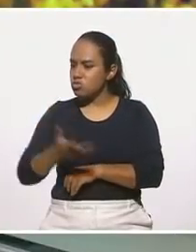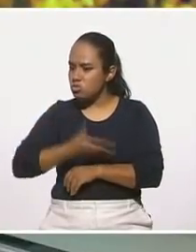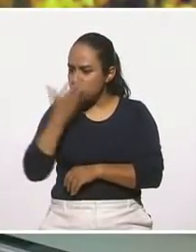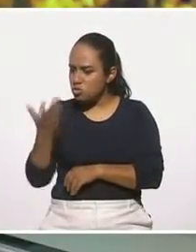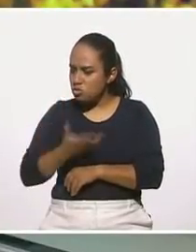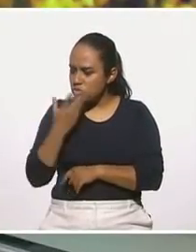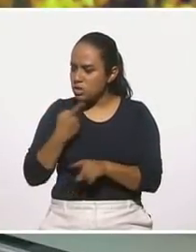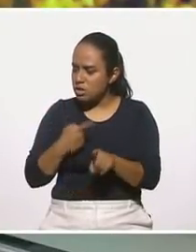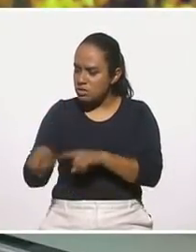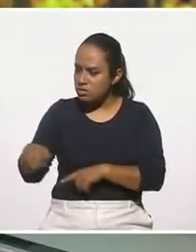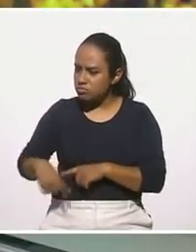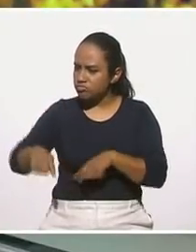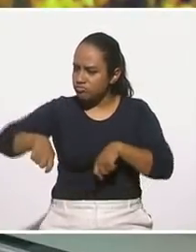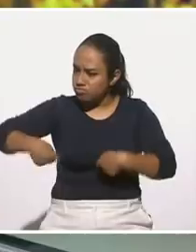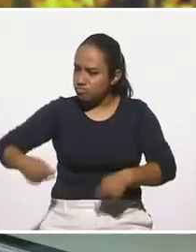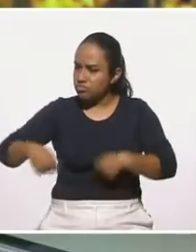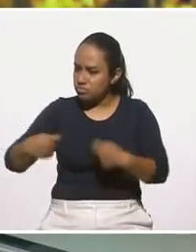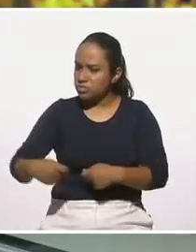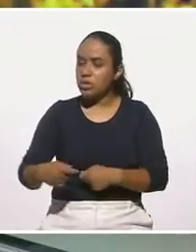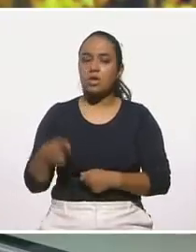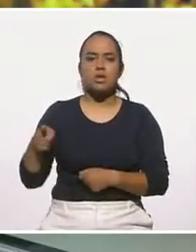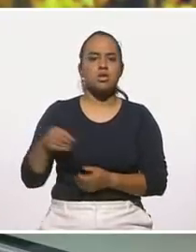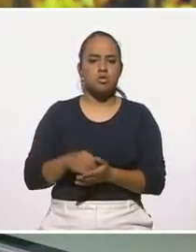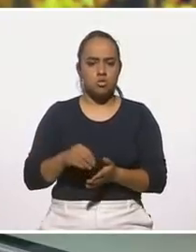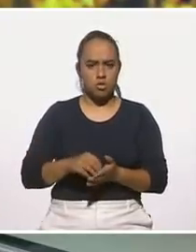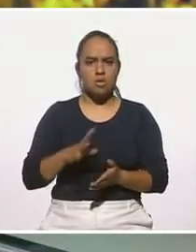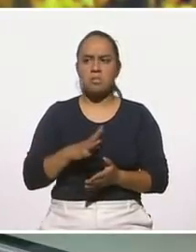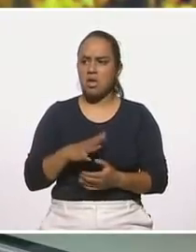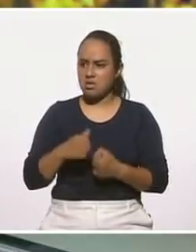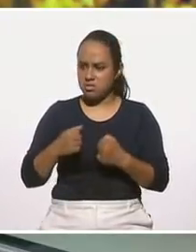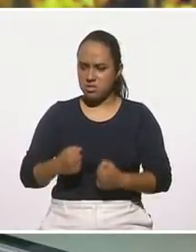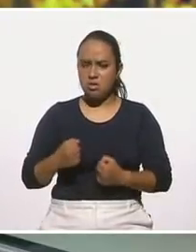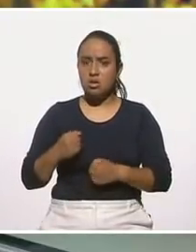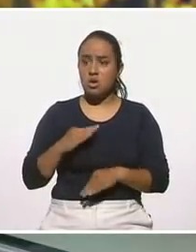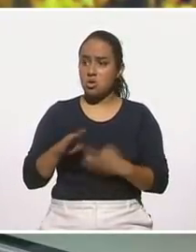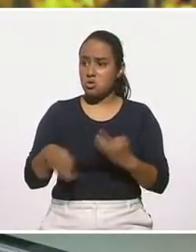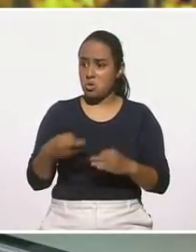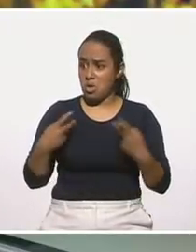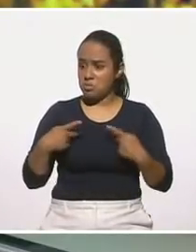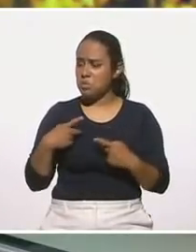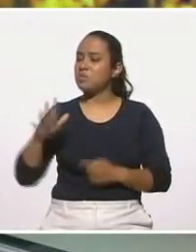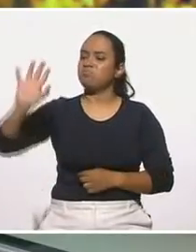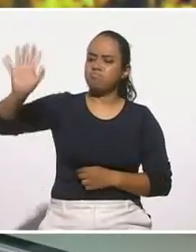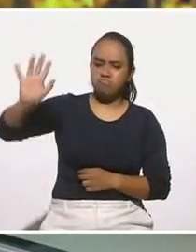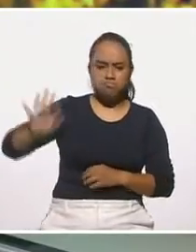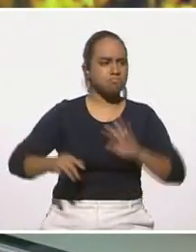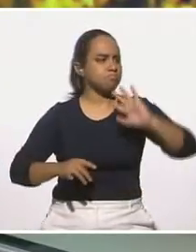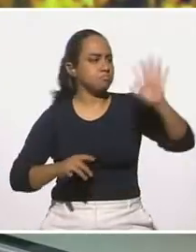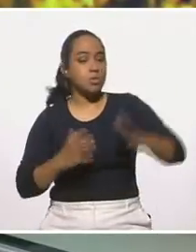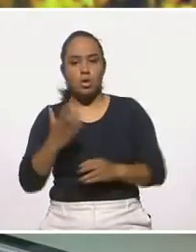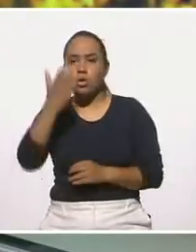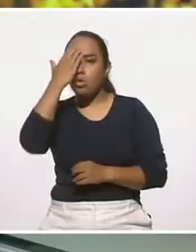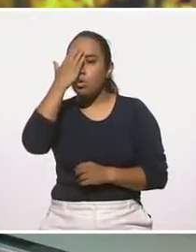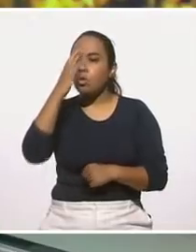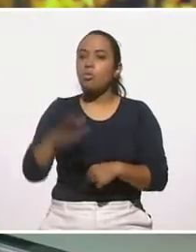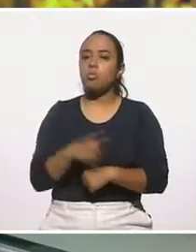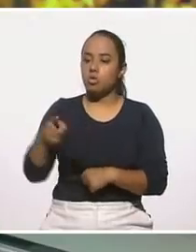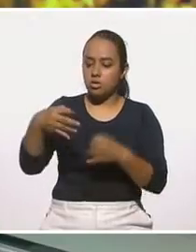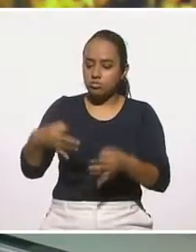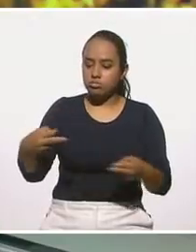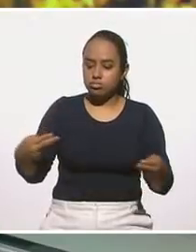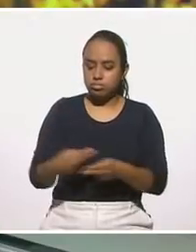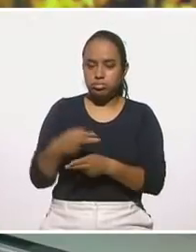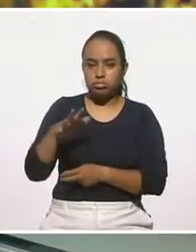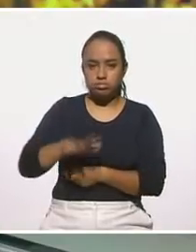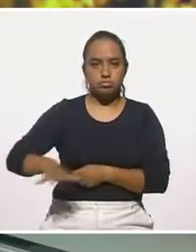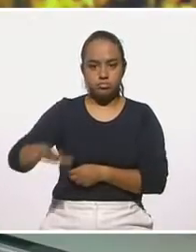diferentes. Hay seguridad todavía, nos conocemos todos, porque somos originarios de esa hermosa